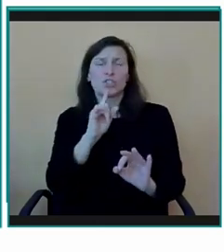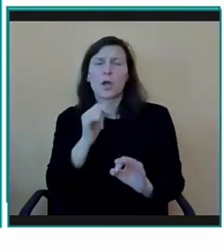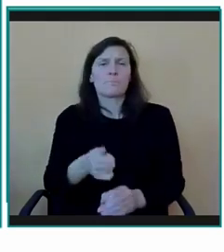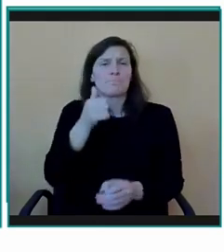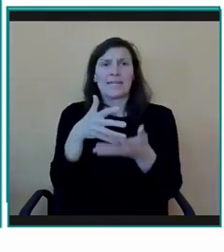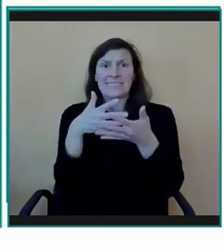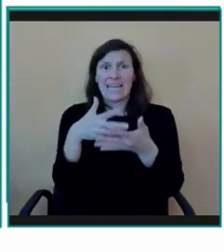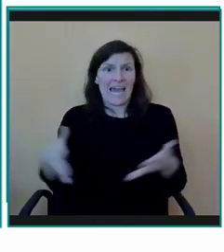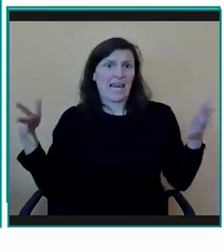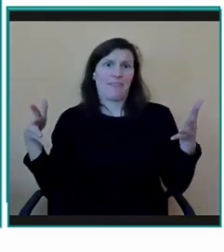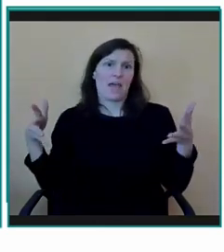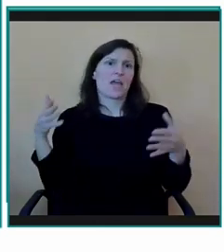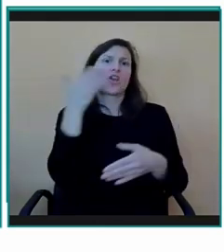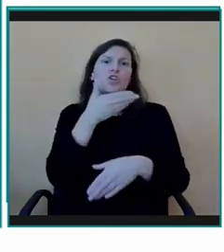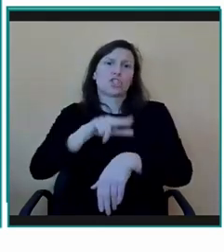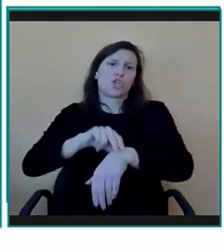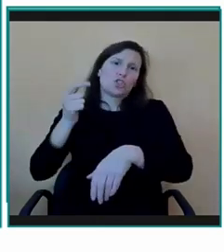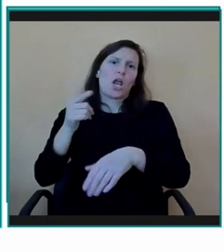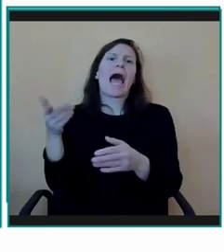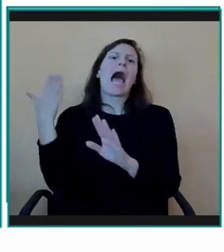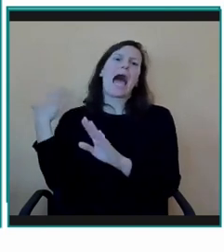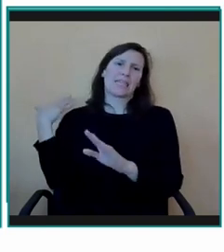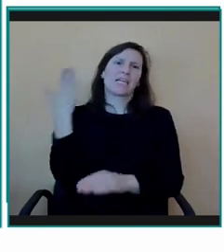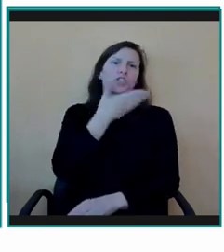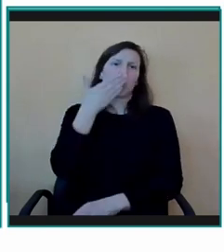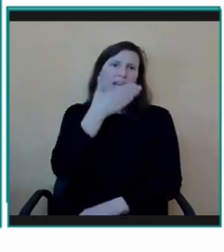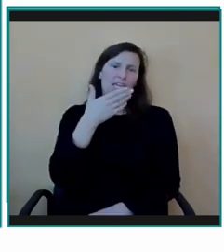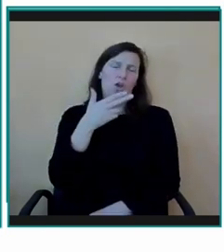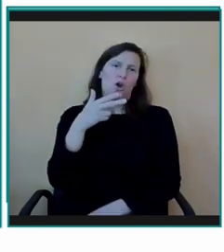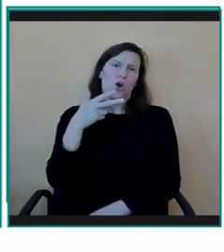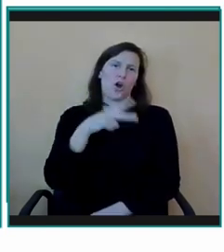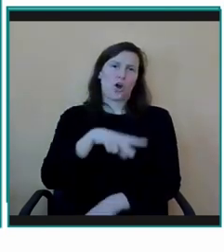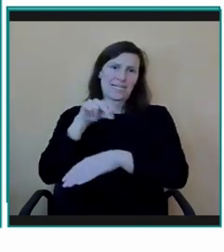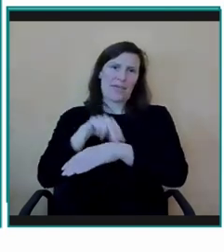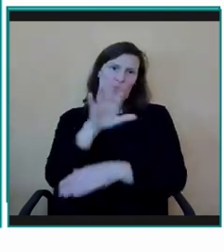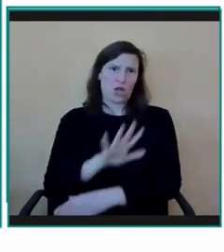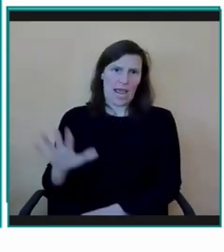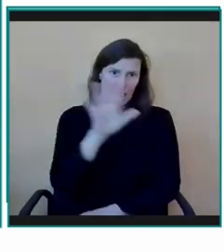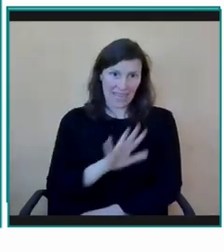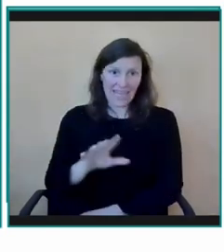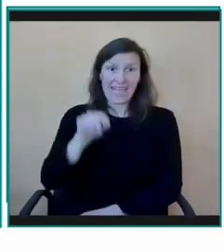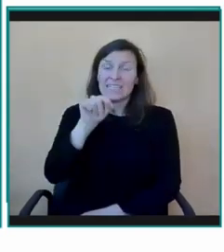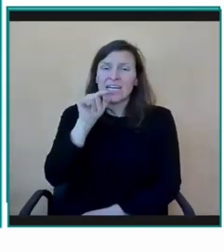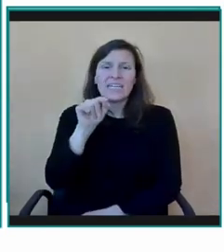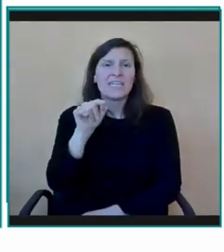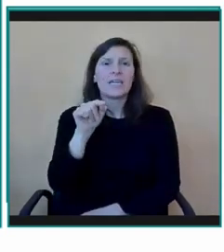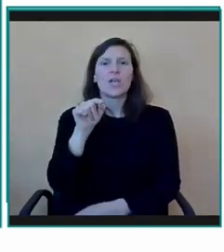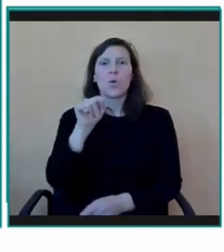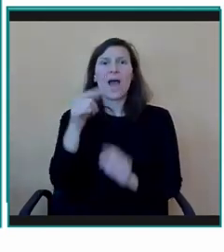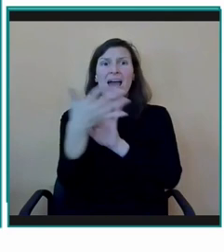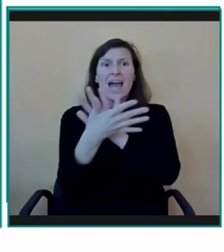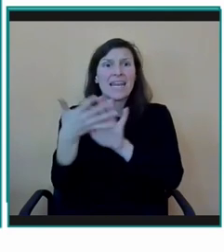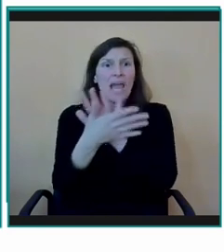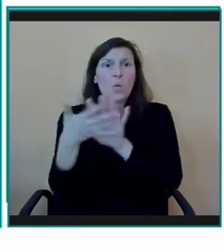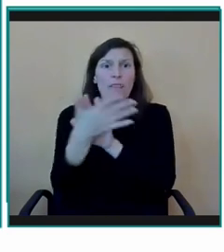El Sol, ahí se ha generado, se ha cuidado, se ha preservado, se ha transferido una lengua que es